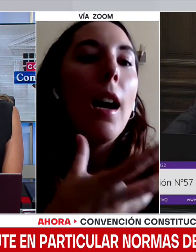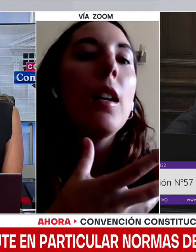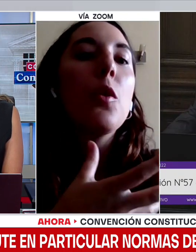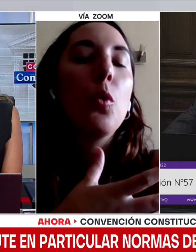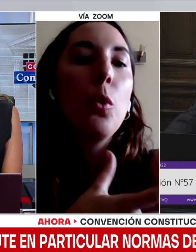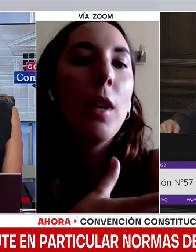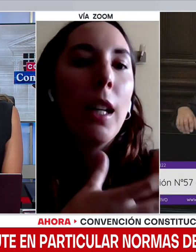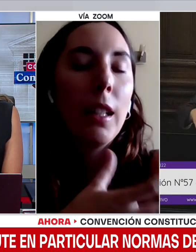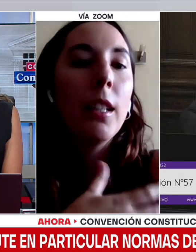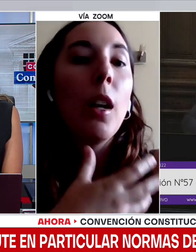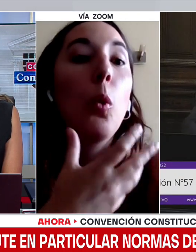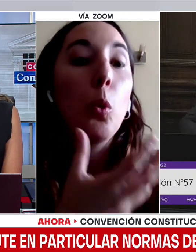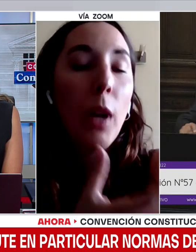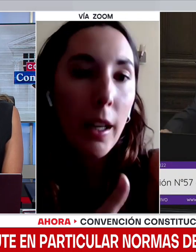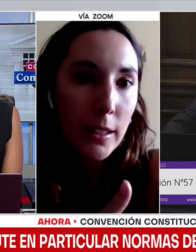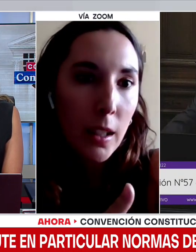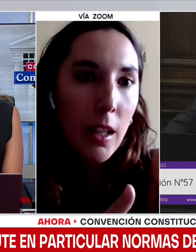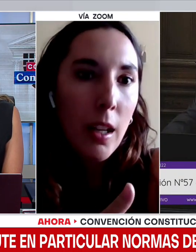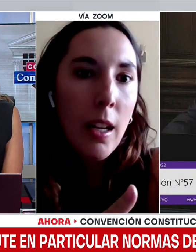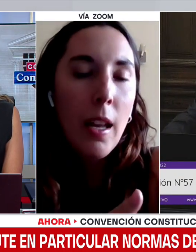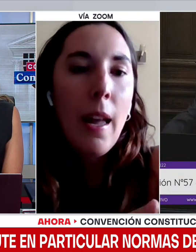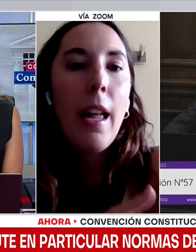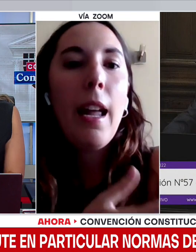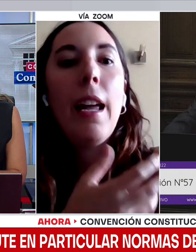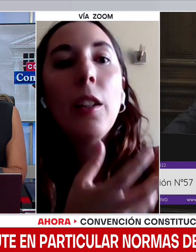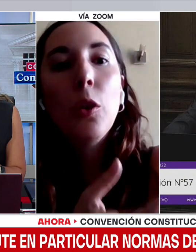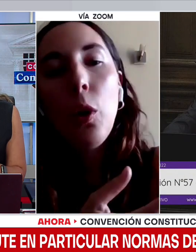responda a sus características culturales.